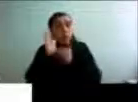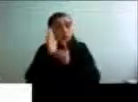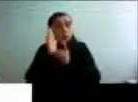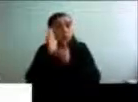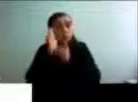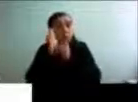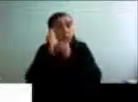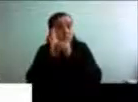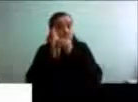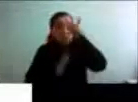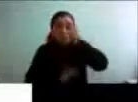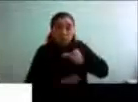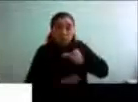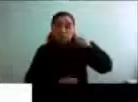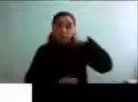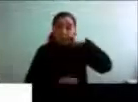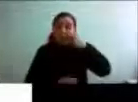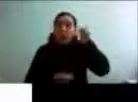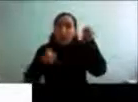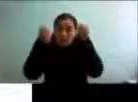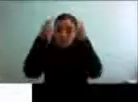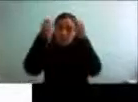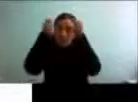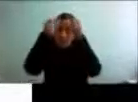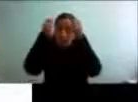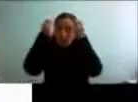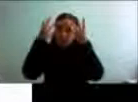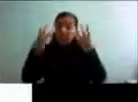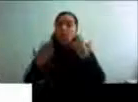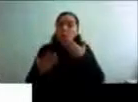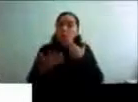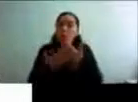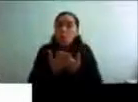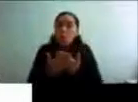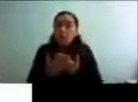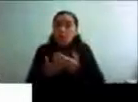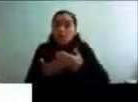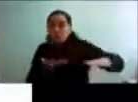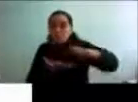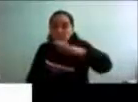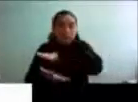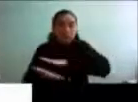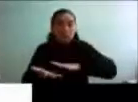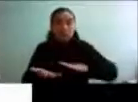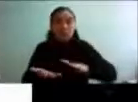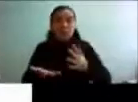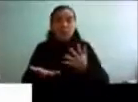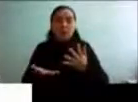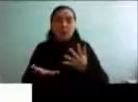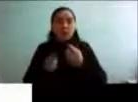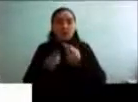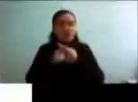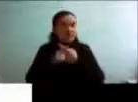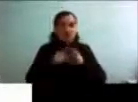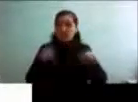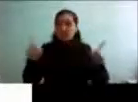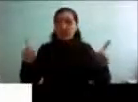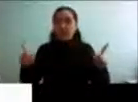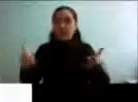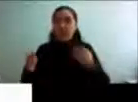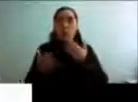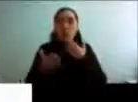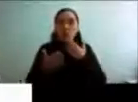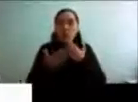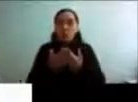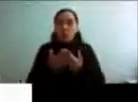humano. Uno aprende cuando tiene que enfrentar una situación distinta, cuando el camino